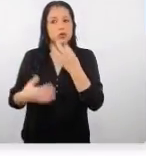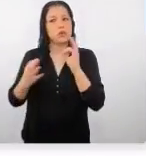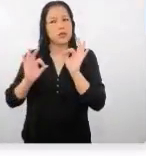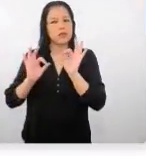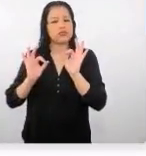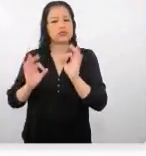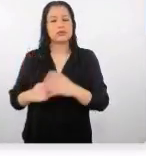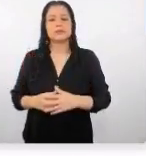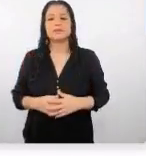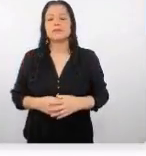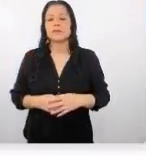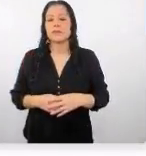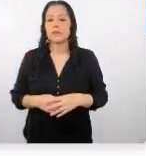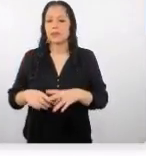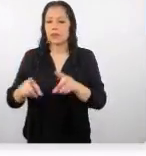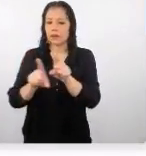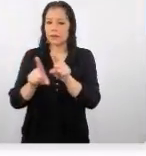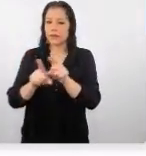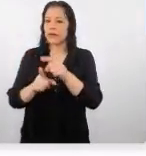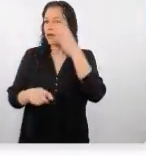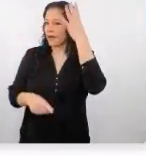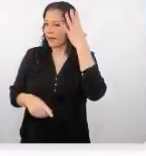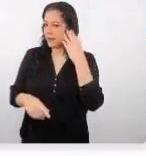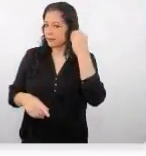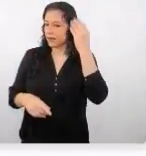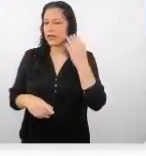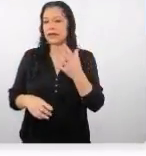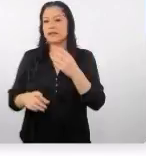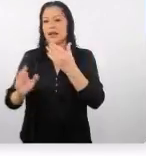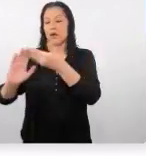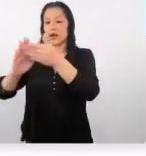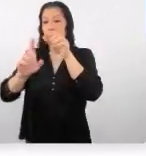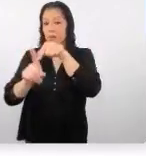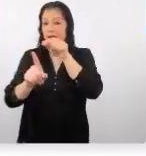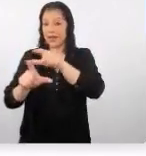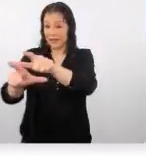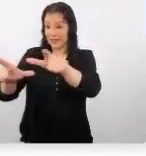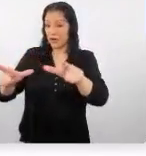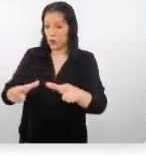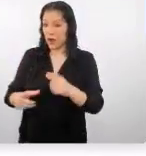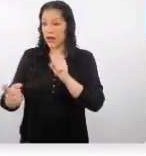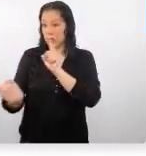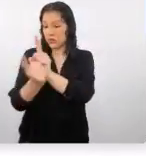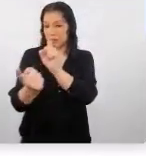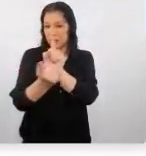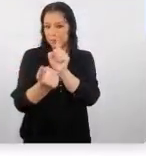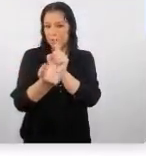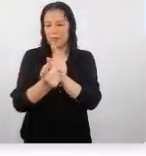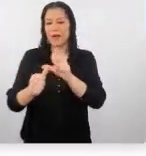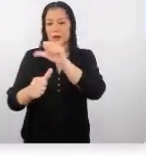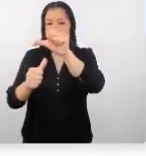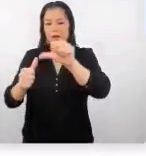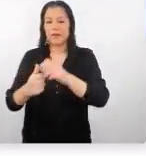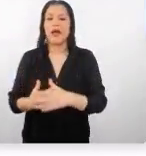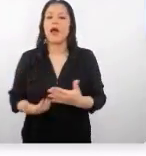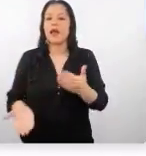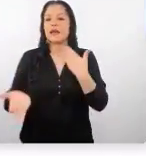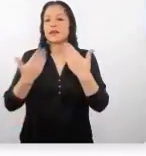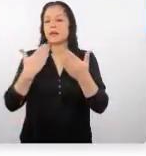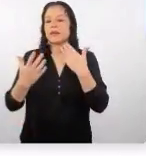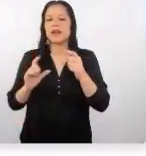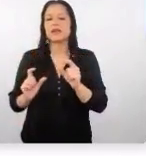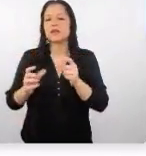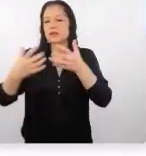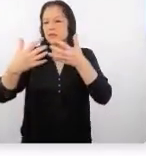así también experiencias con las comunidades locales ahora si estamos hablando de aquellos agentes de